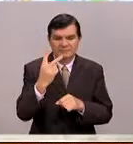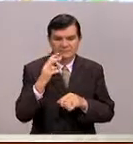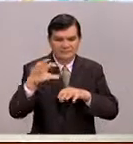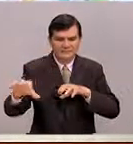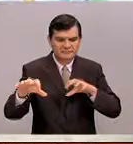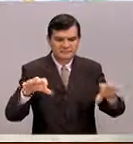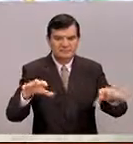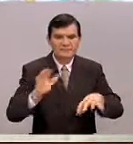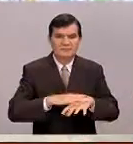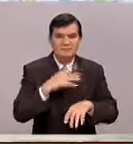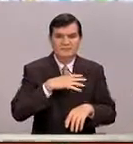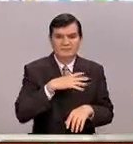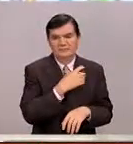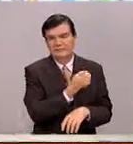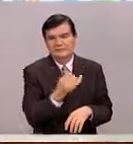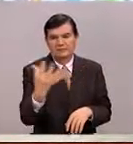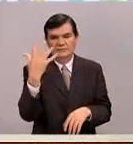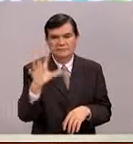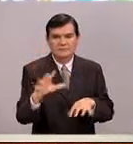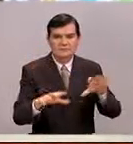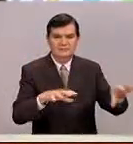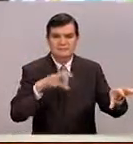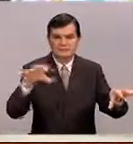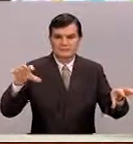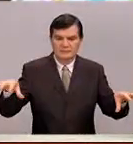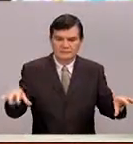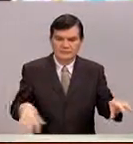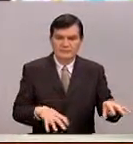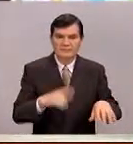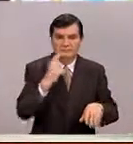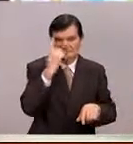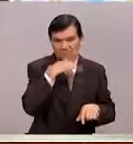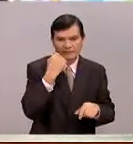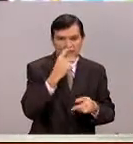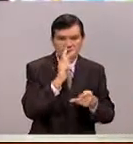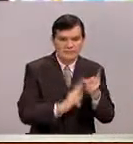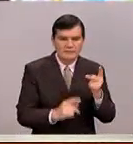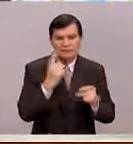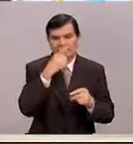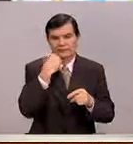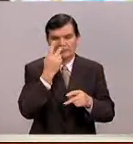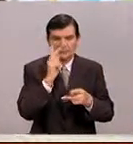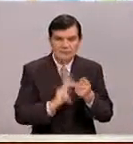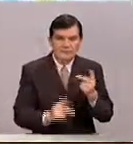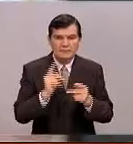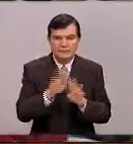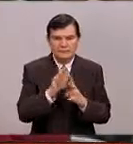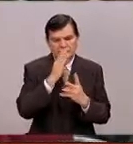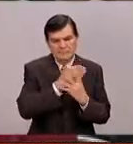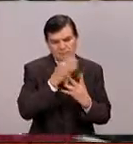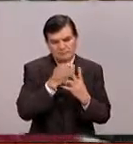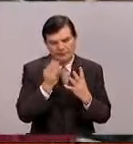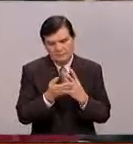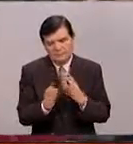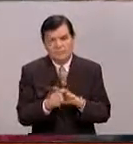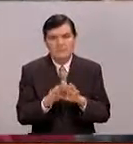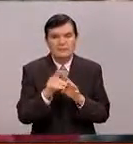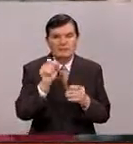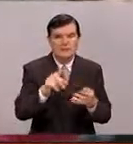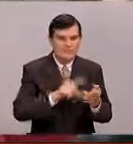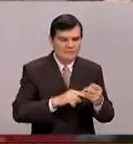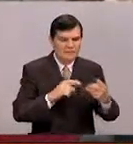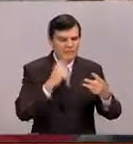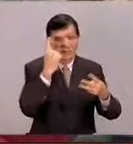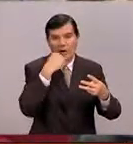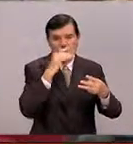eso es por lo que tenemos 10 sedes. Cada sesión es de una hora. Esta hora está dividida a su vez en